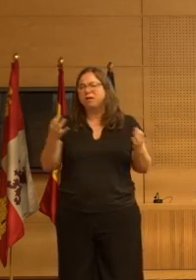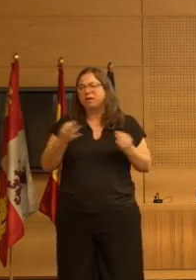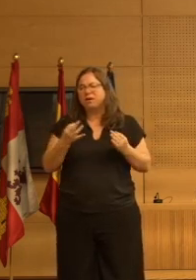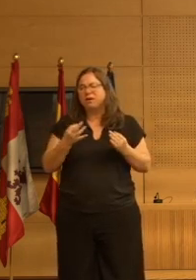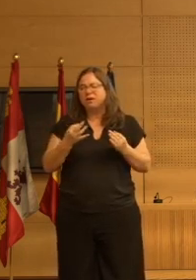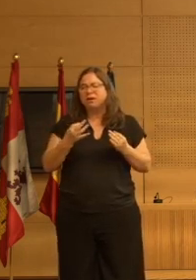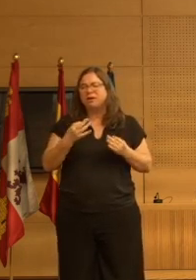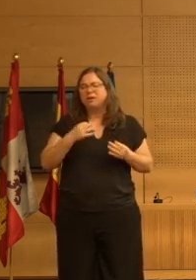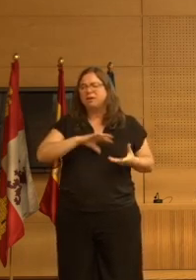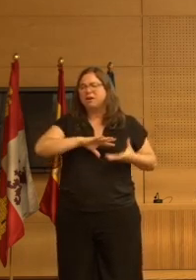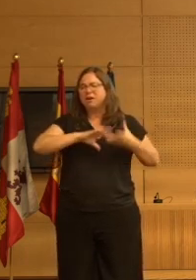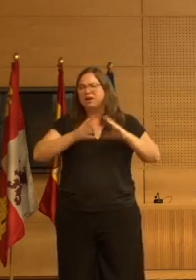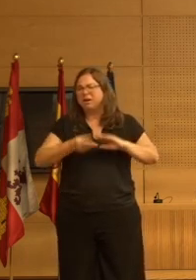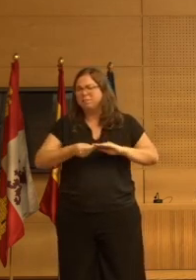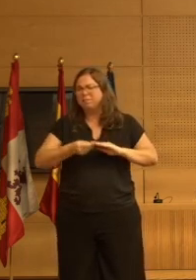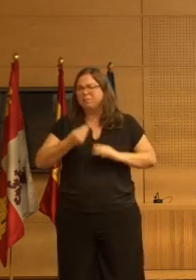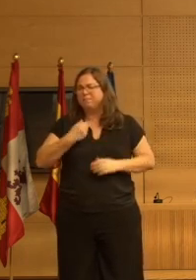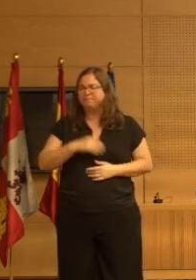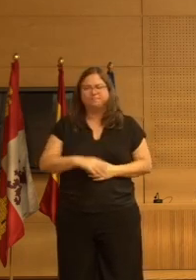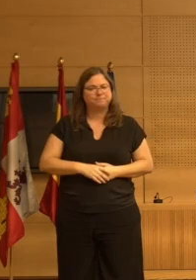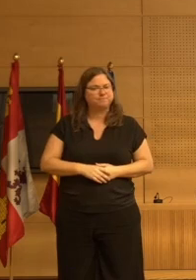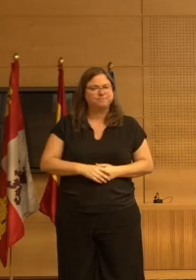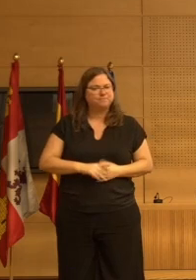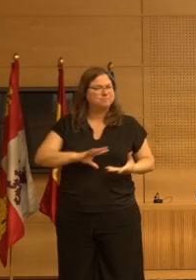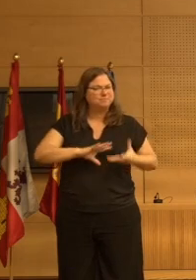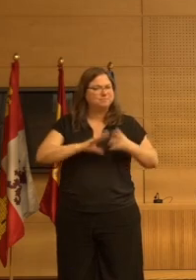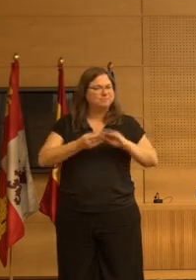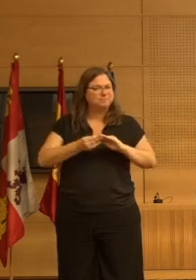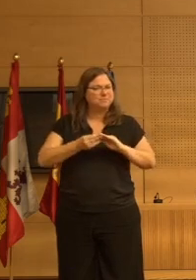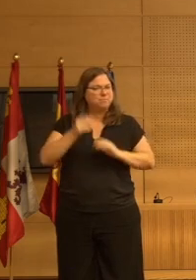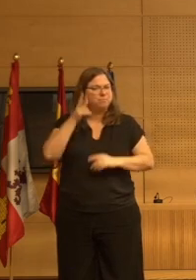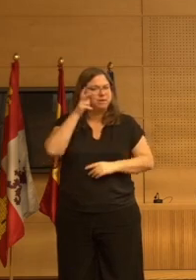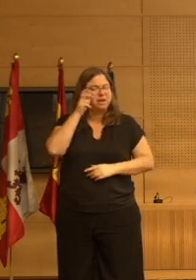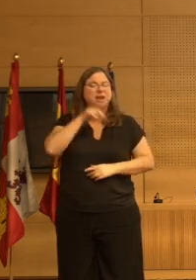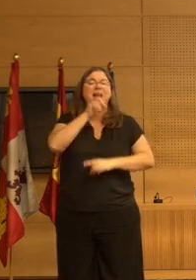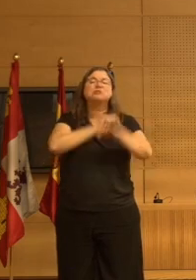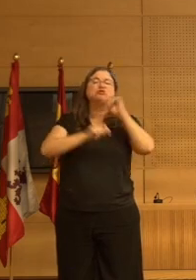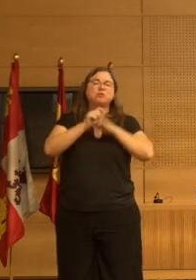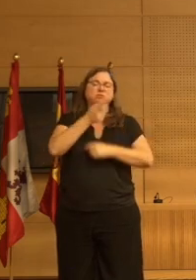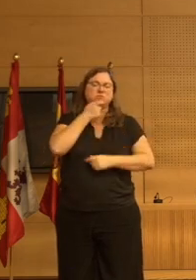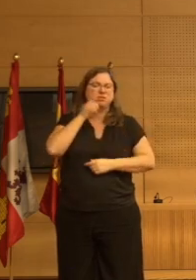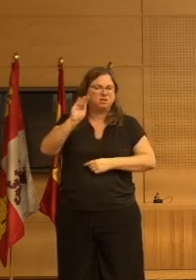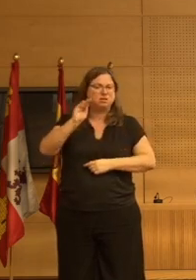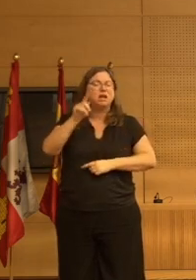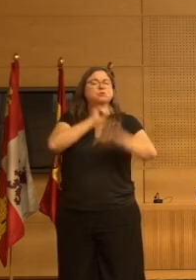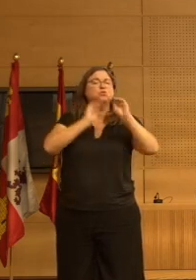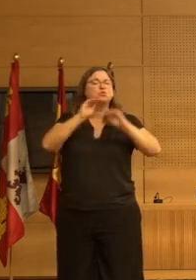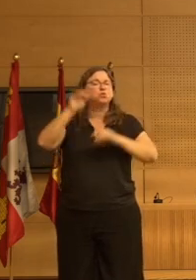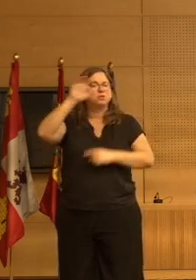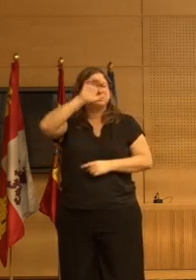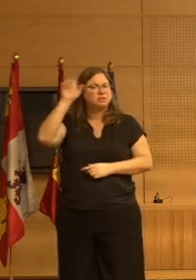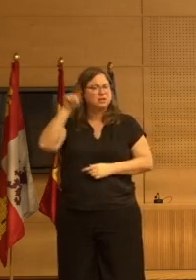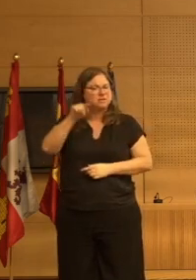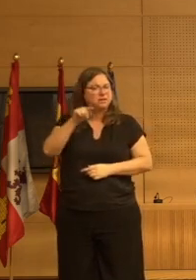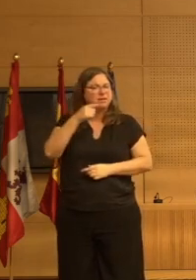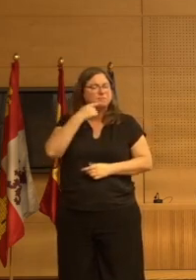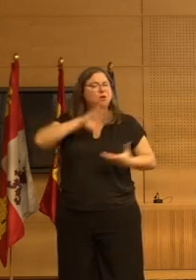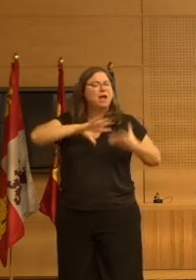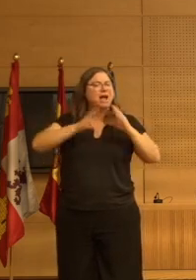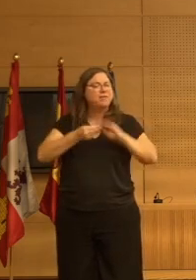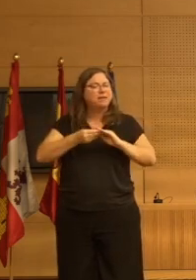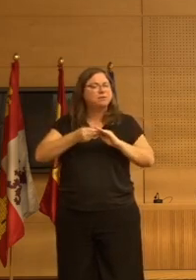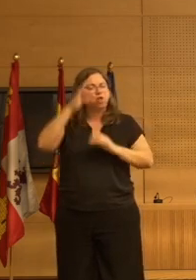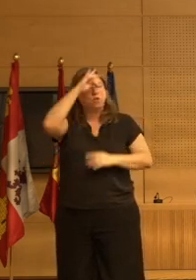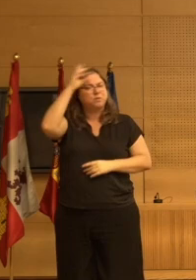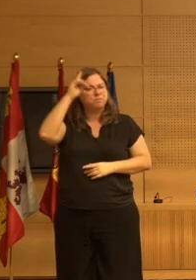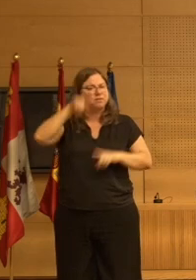-5 o sea el manual diagnóstico de la Psychiatric Association de la Asociación de Psiquiatras Americano pero adaptado a las demencias y